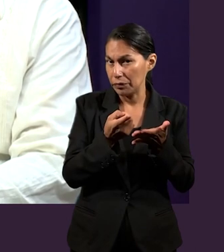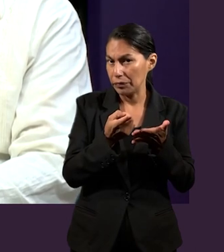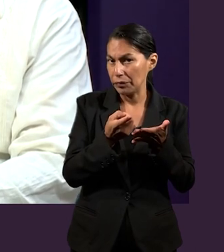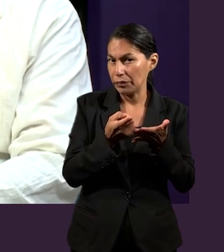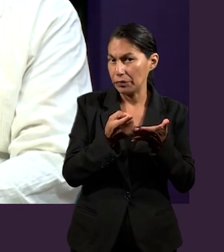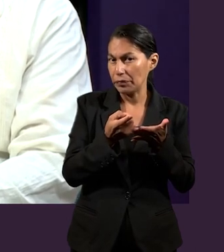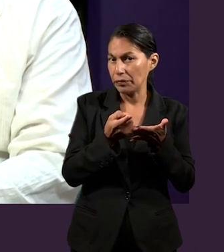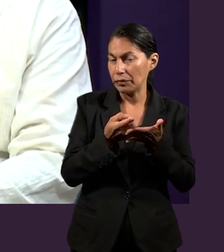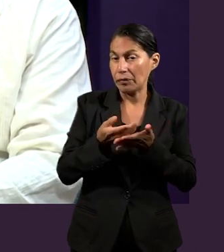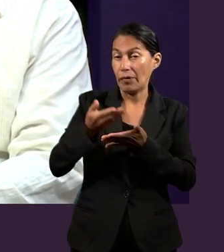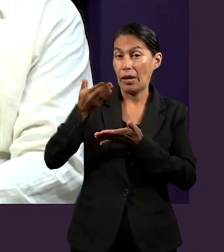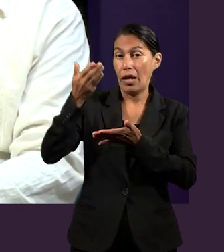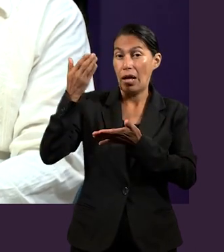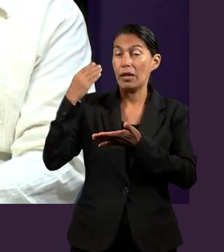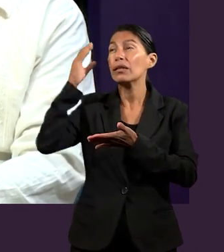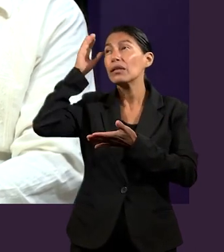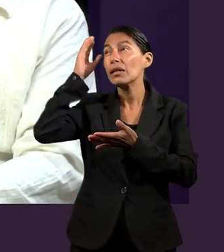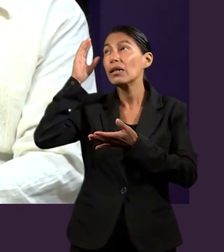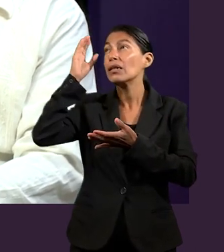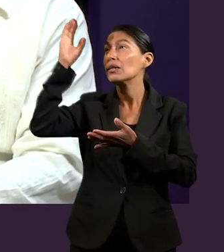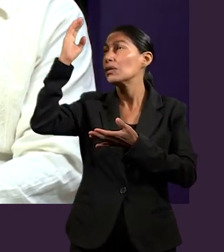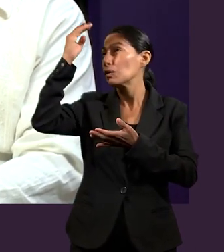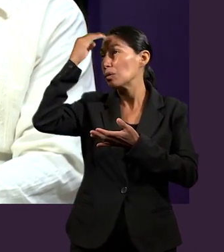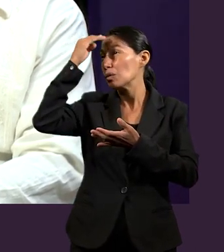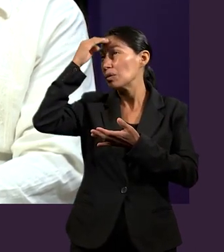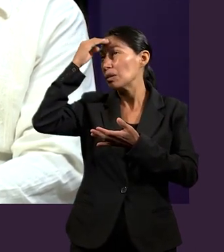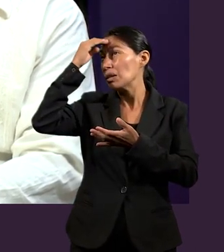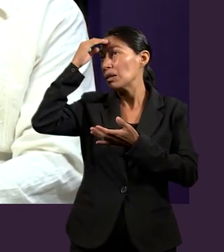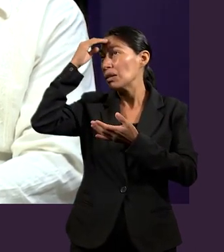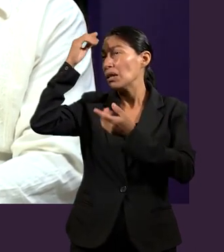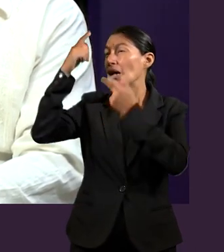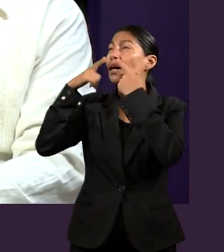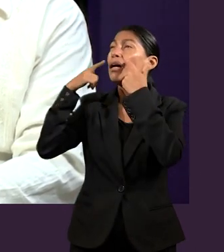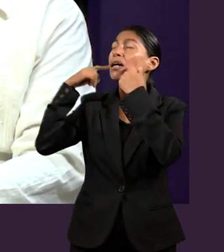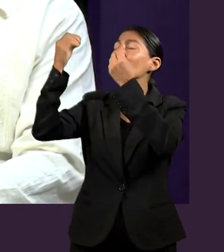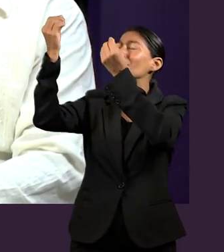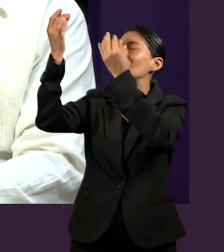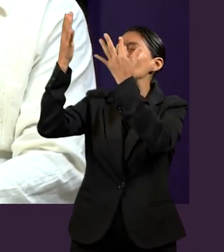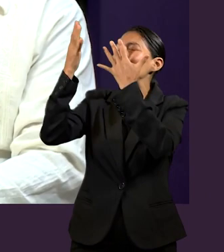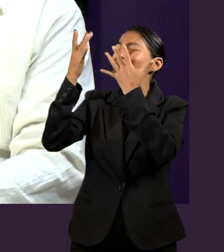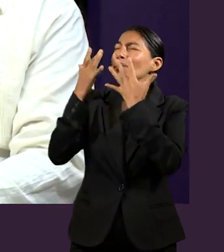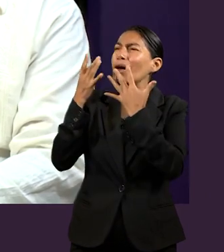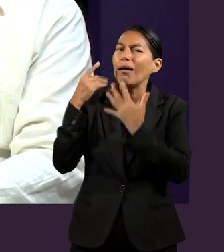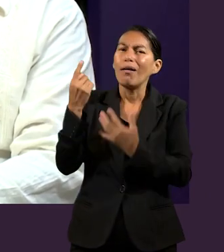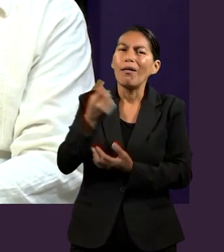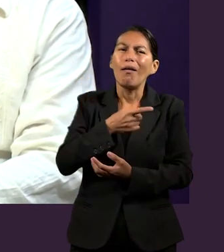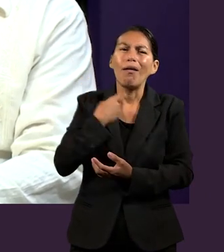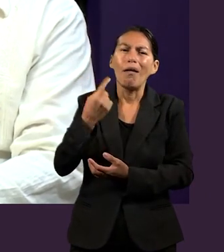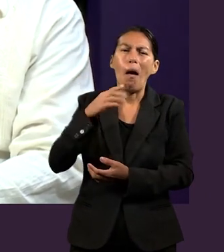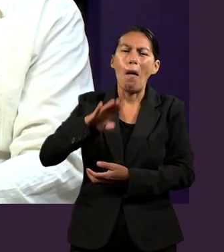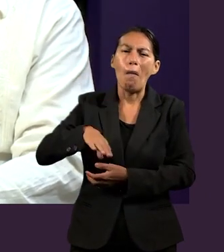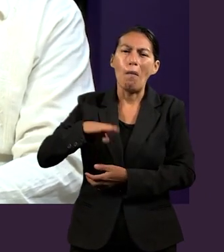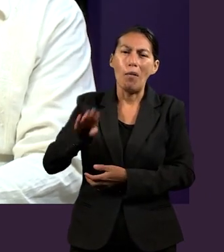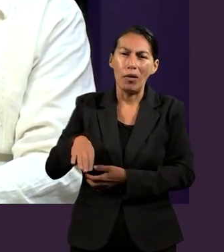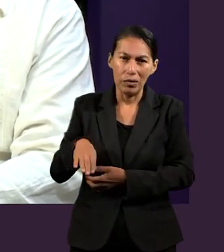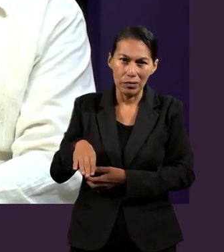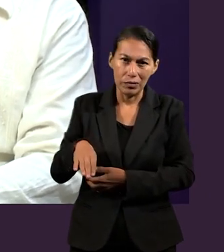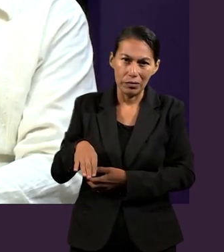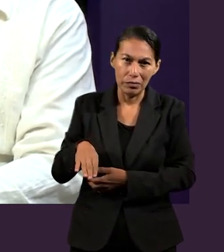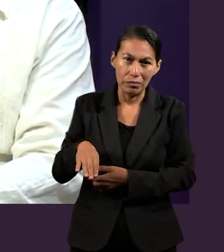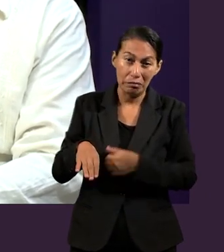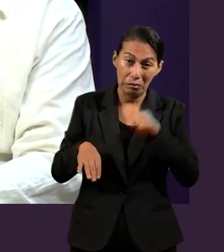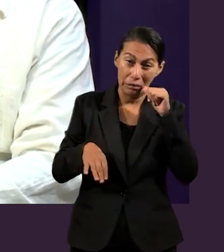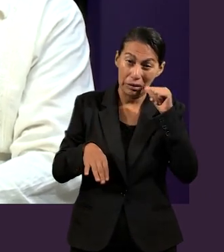gracia, estábamos muertos en el pecado, muertos en el pecado. Y cuando conocimos a Cristo,